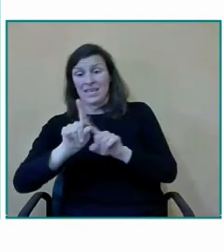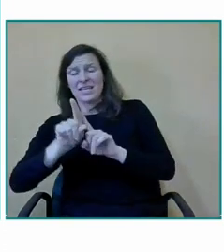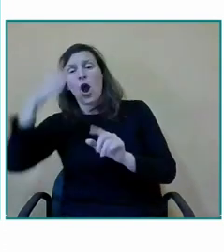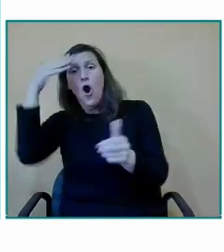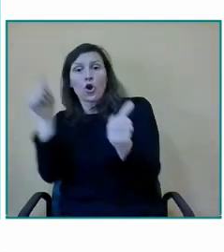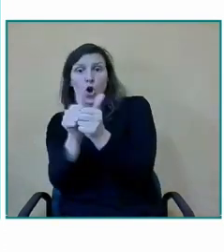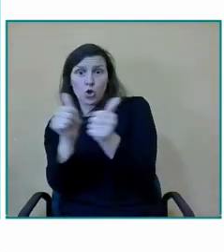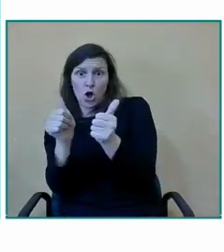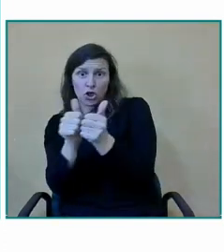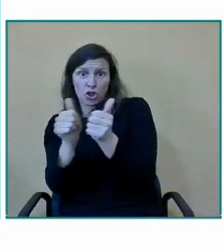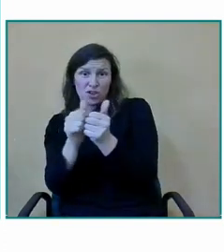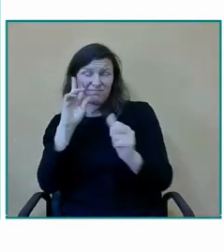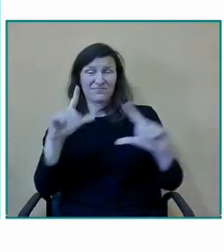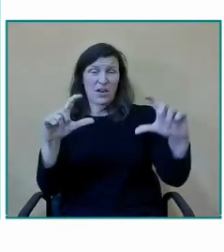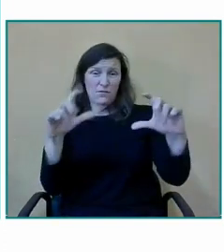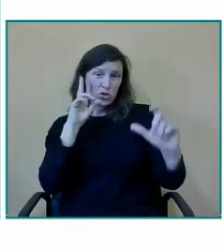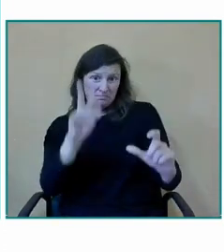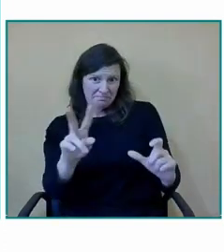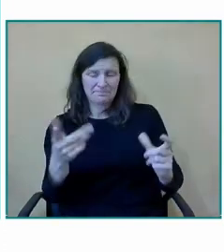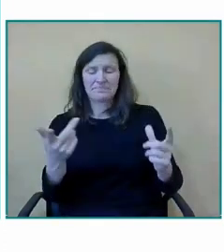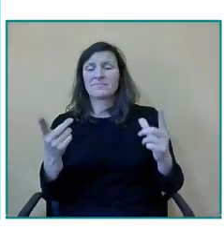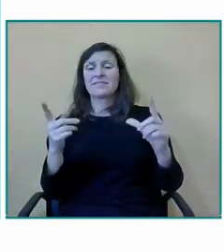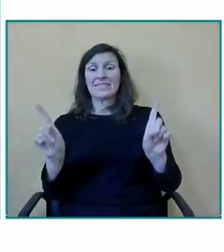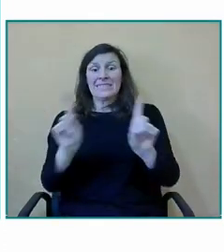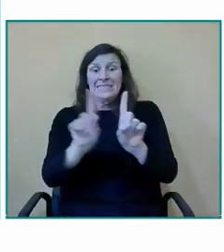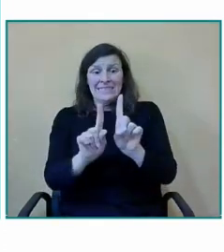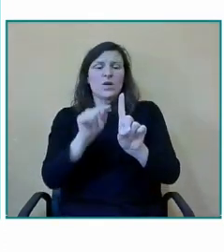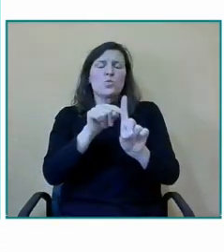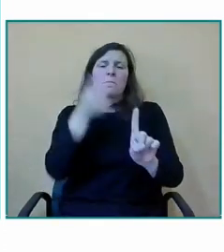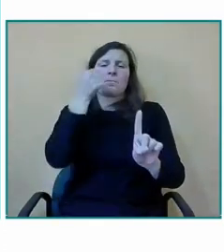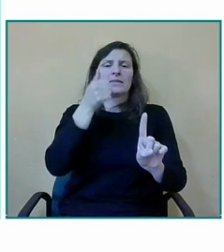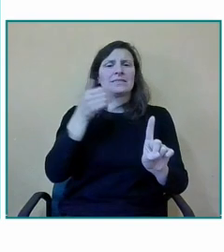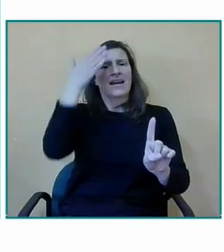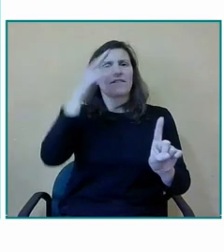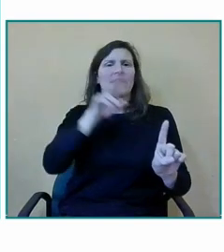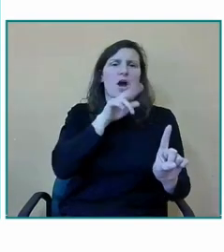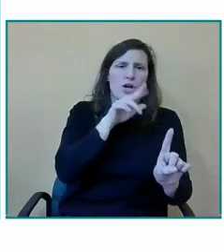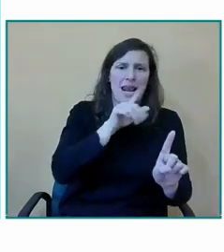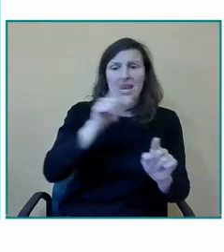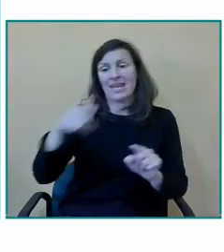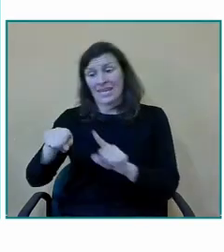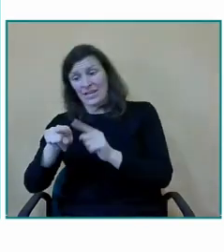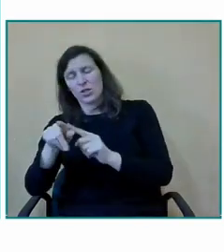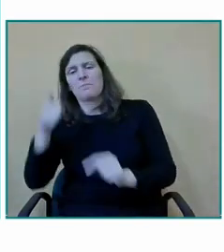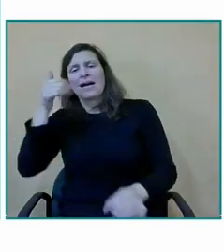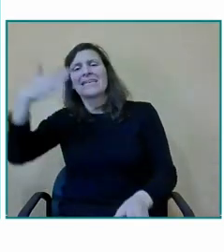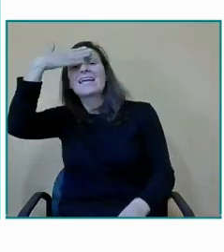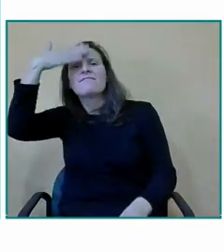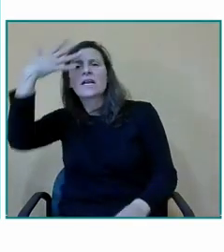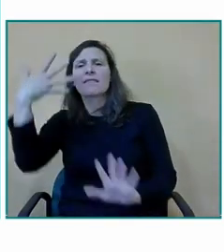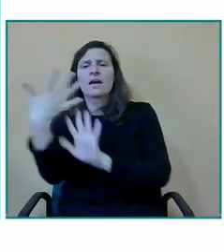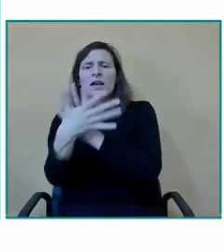imagen de lo que llamamos matrimonio pedagógico en ningún momento hay una